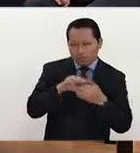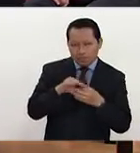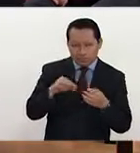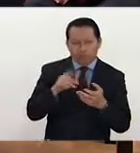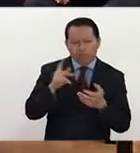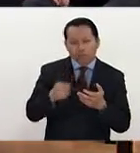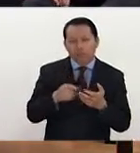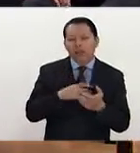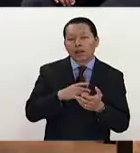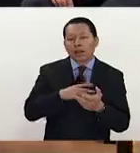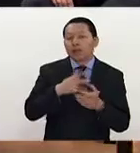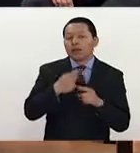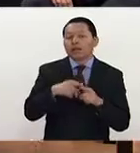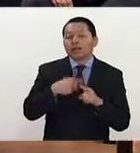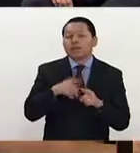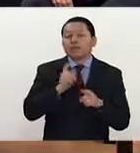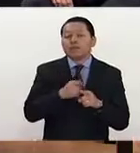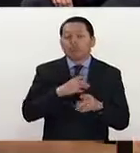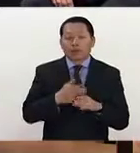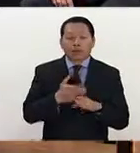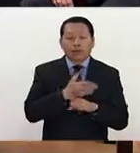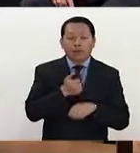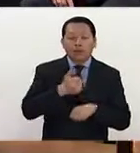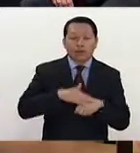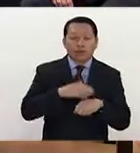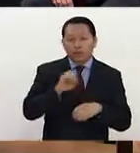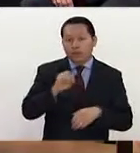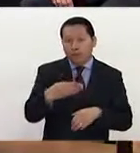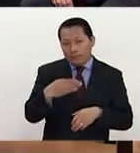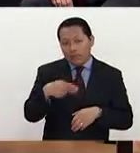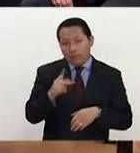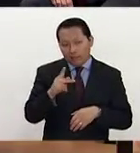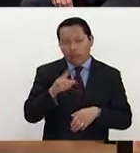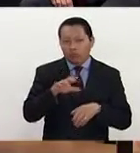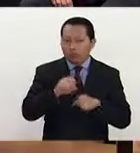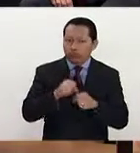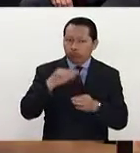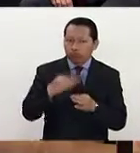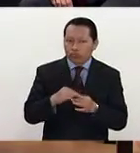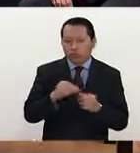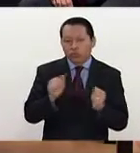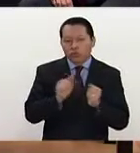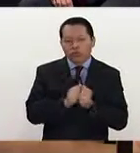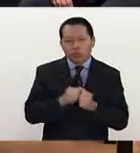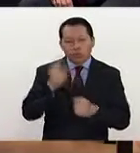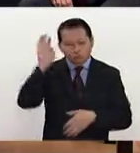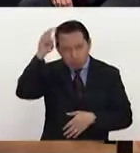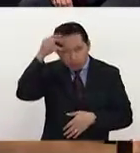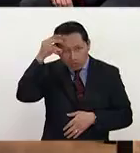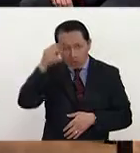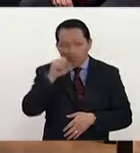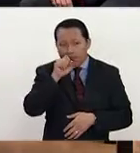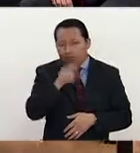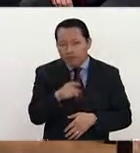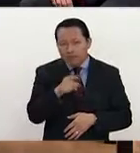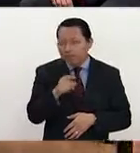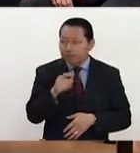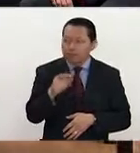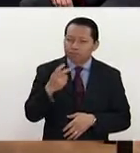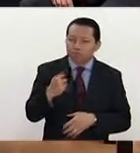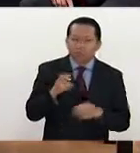viene de la administración Obama, pero se consolida con la llegada de Donald Trump. ¿Esto